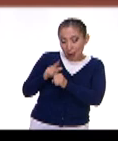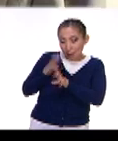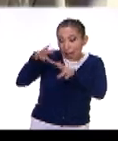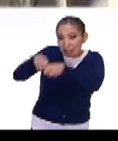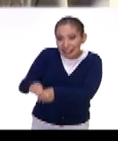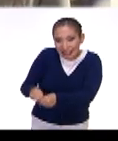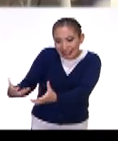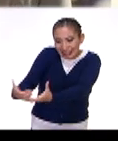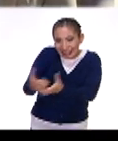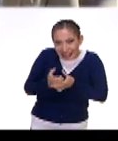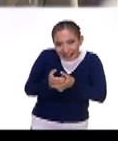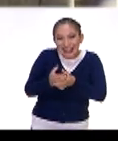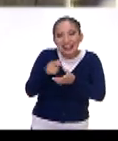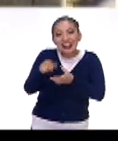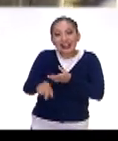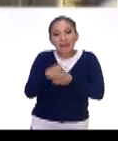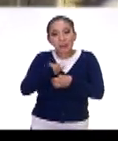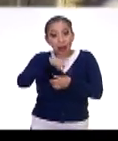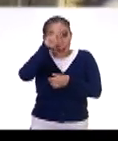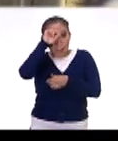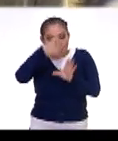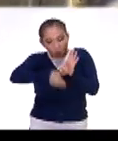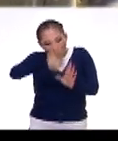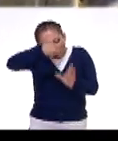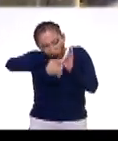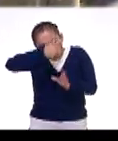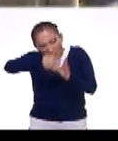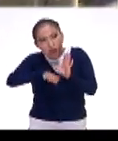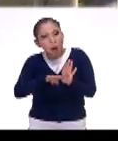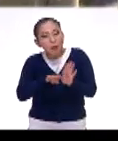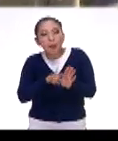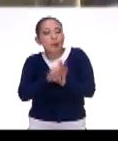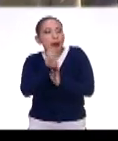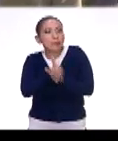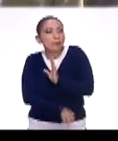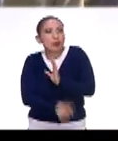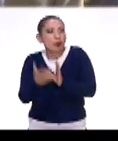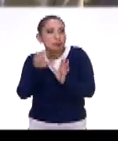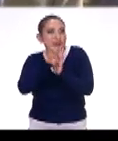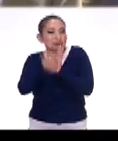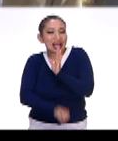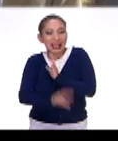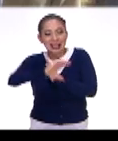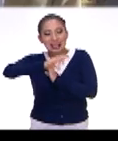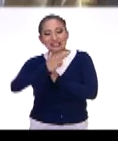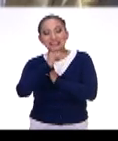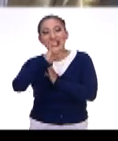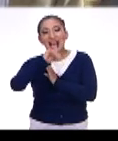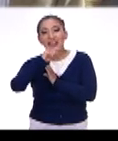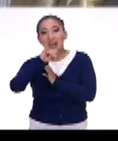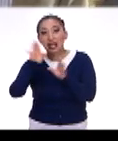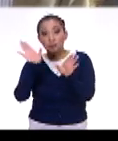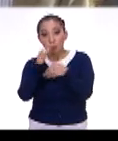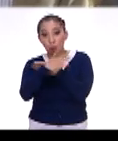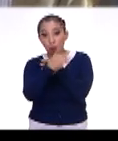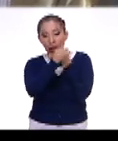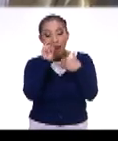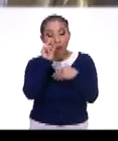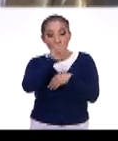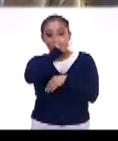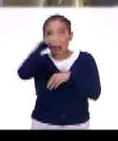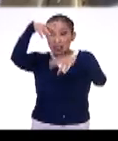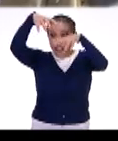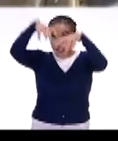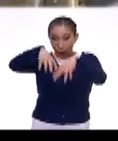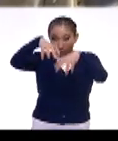capturarlos o cómo es que los... Oaxaca. Ajá. Haz de cuenta que en el caso de las chikatanas, que son las que vuelan, después de la